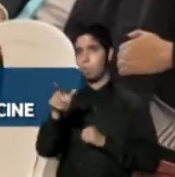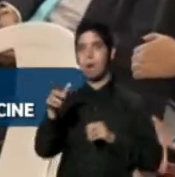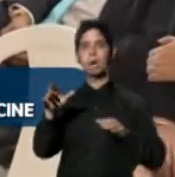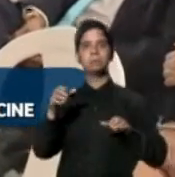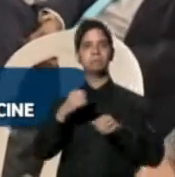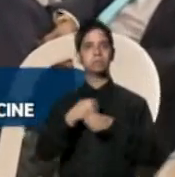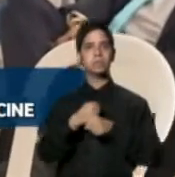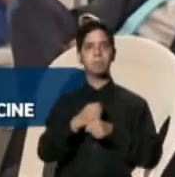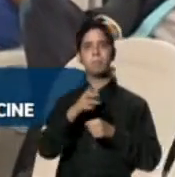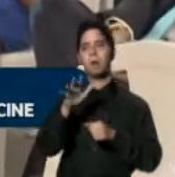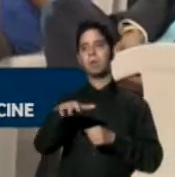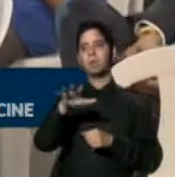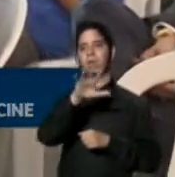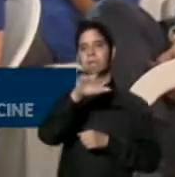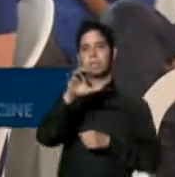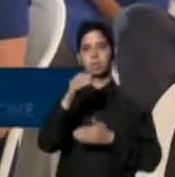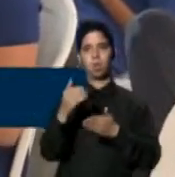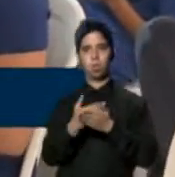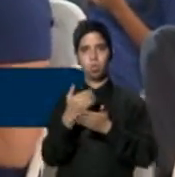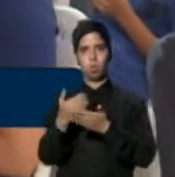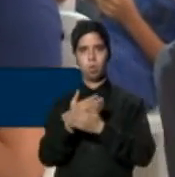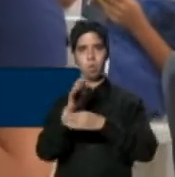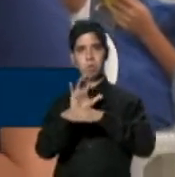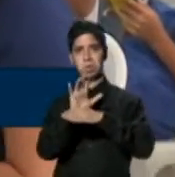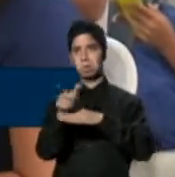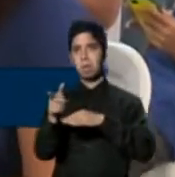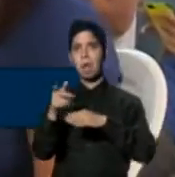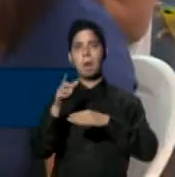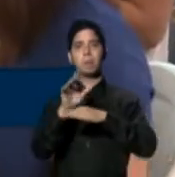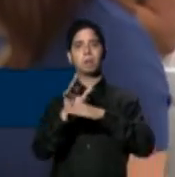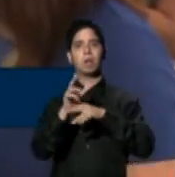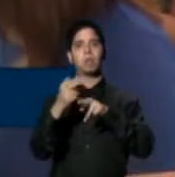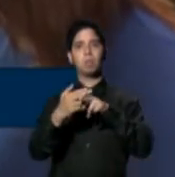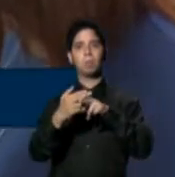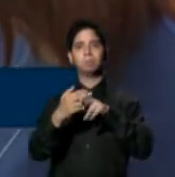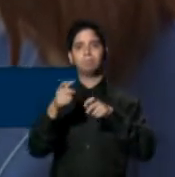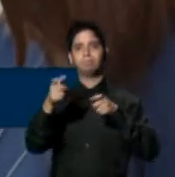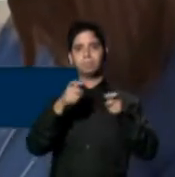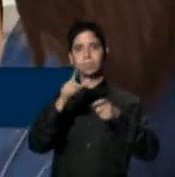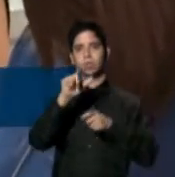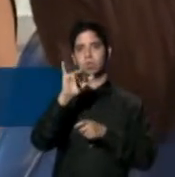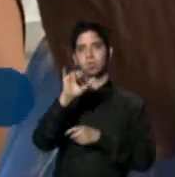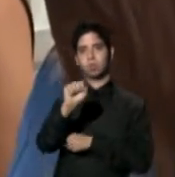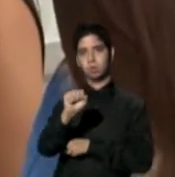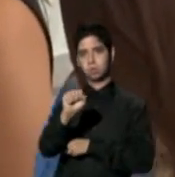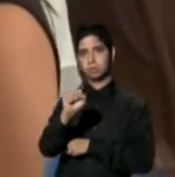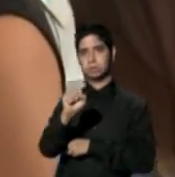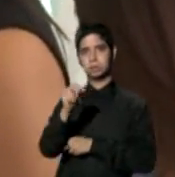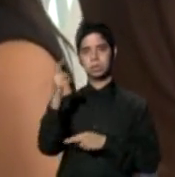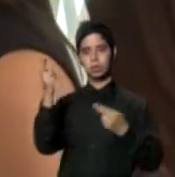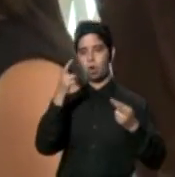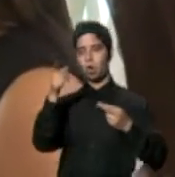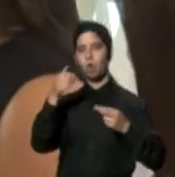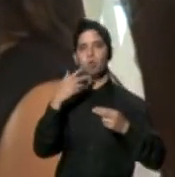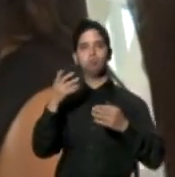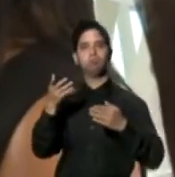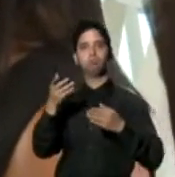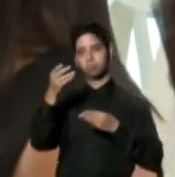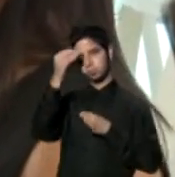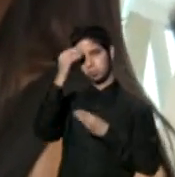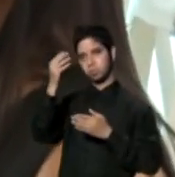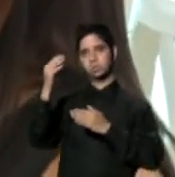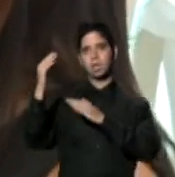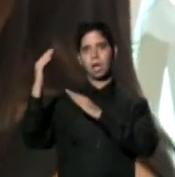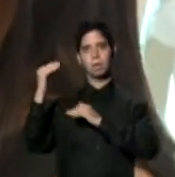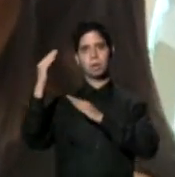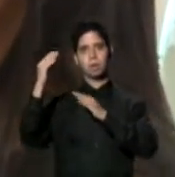500 nuevos empleos. La película dirigida por Luis Enrique Rodríguez encierra un mensaje de esperanza enmarcado en